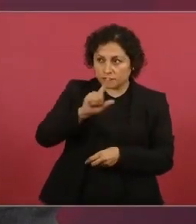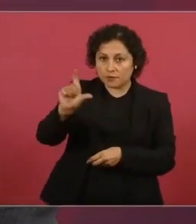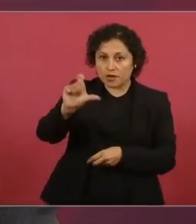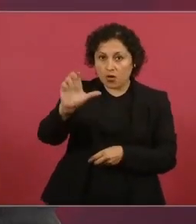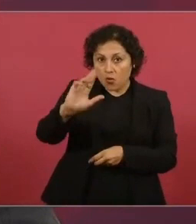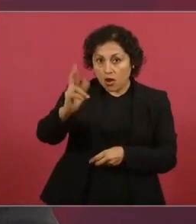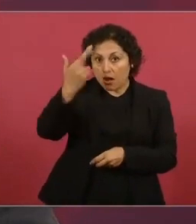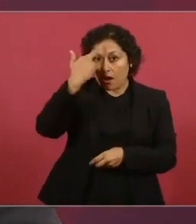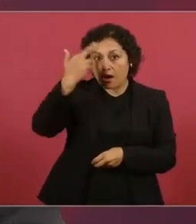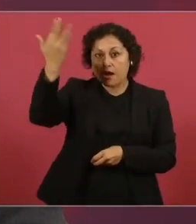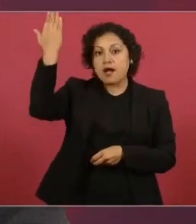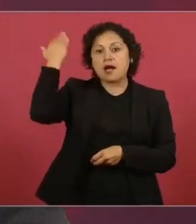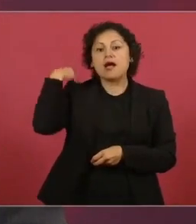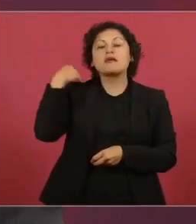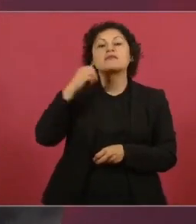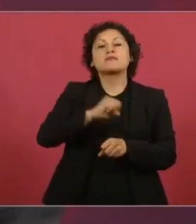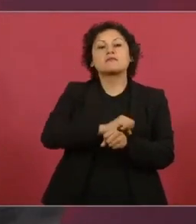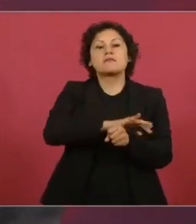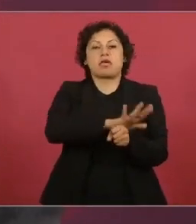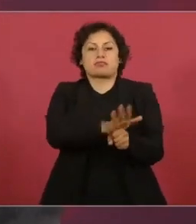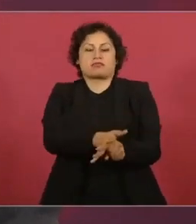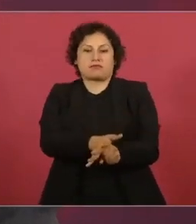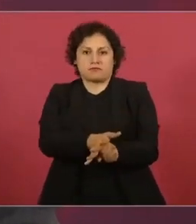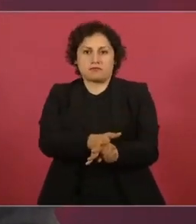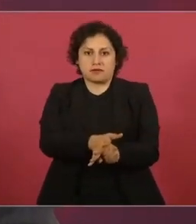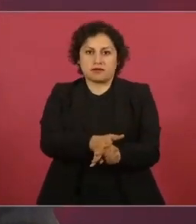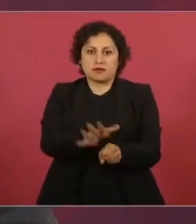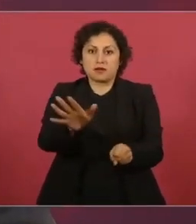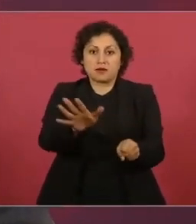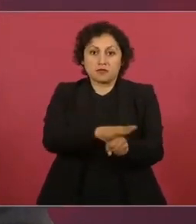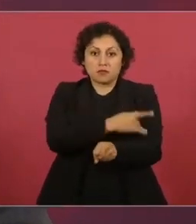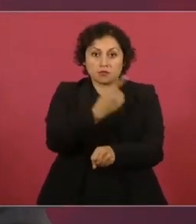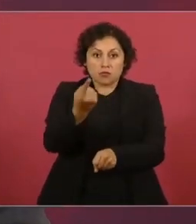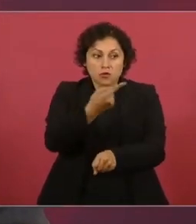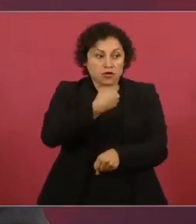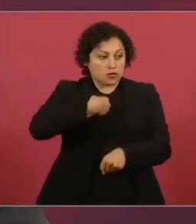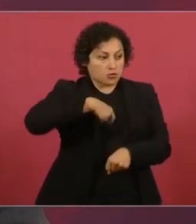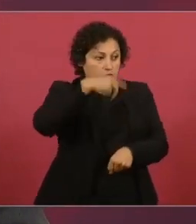porque fue el primer gobierno en ayudarnos.